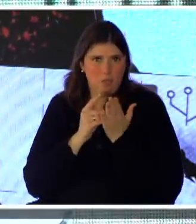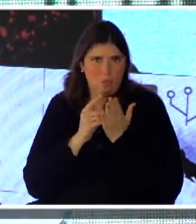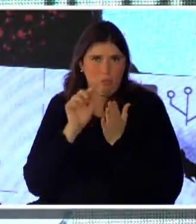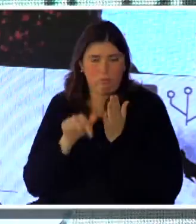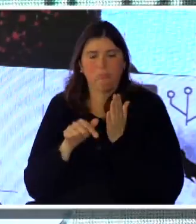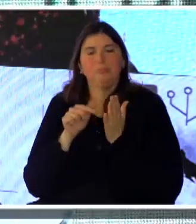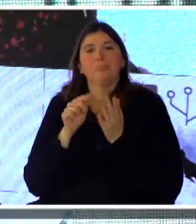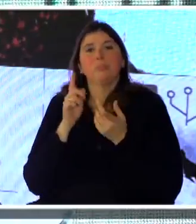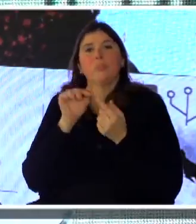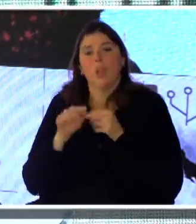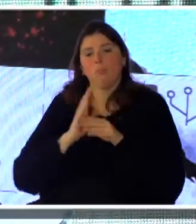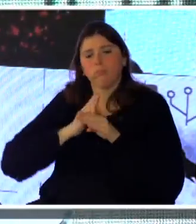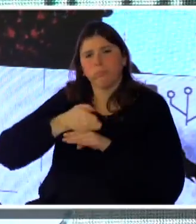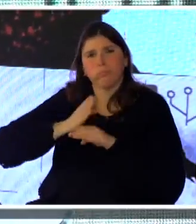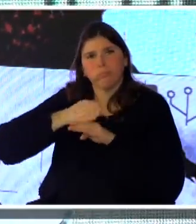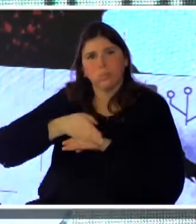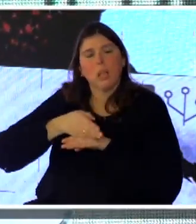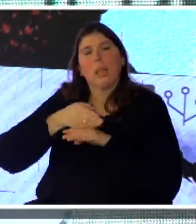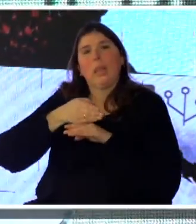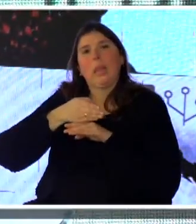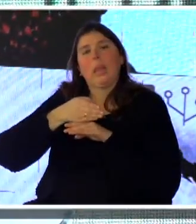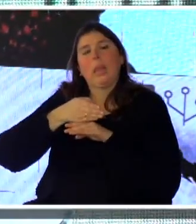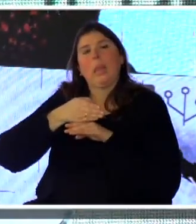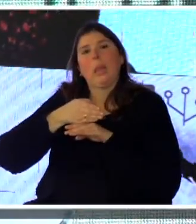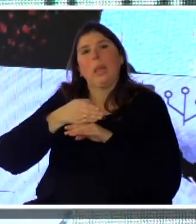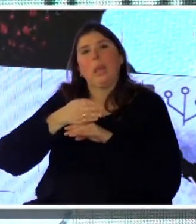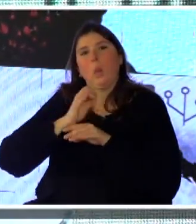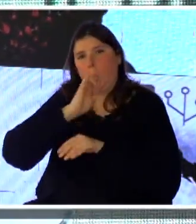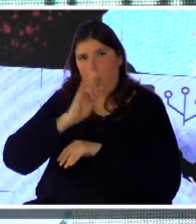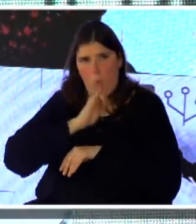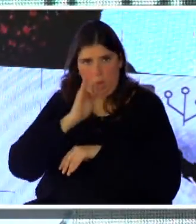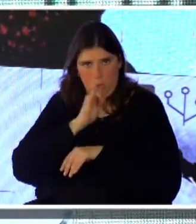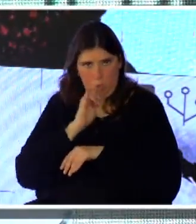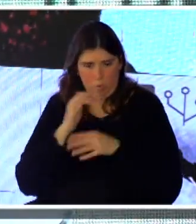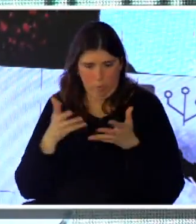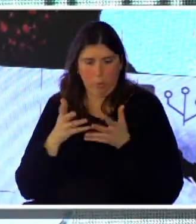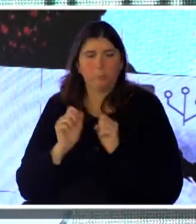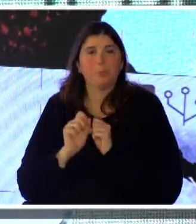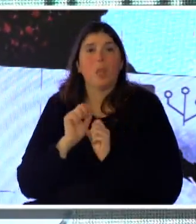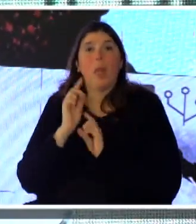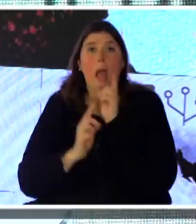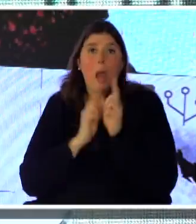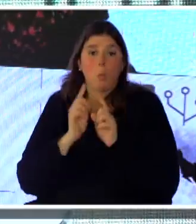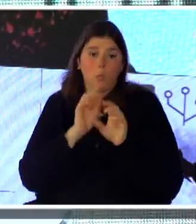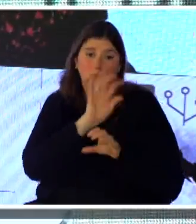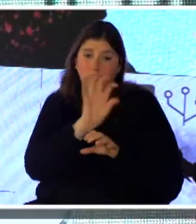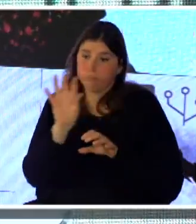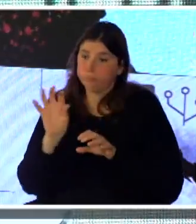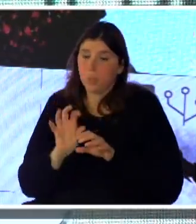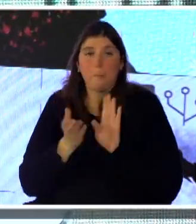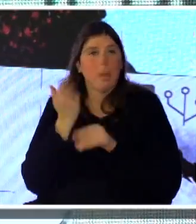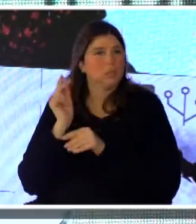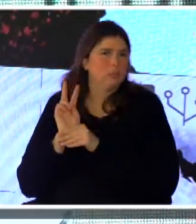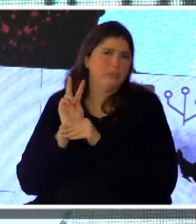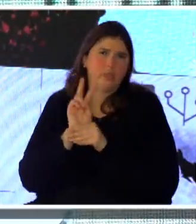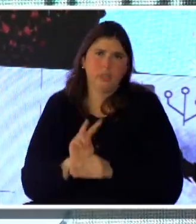respecto a los accesos, les cuento un poco, tenemos algunos sectores del sitio que son los más visitados, como es la